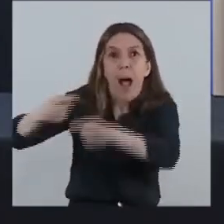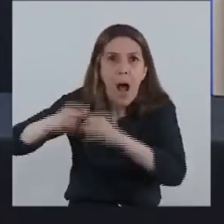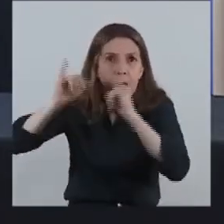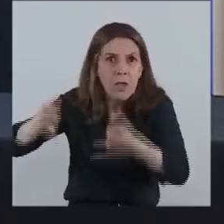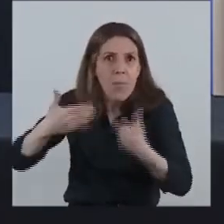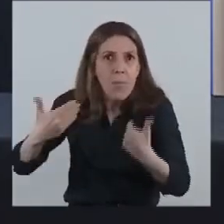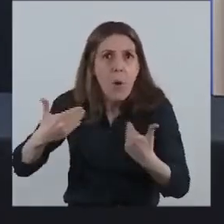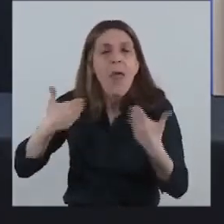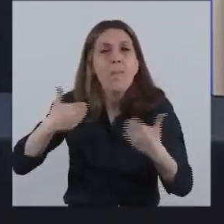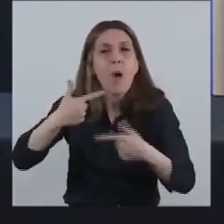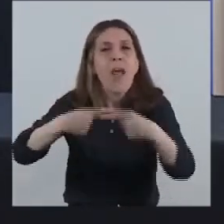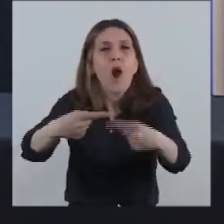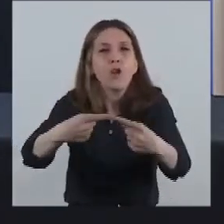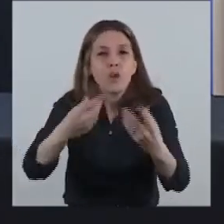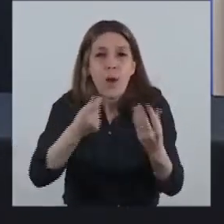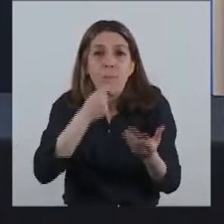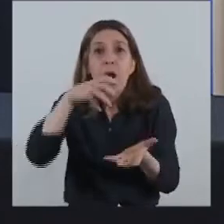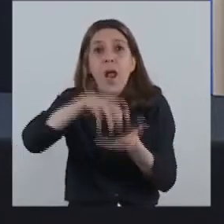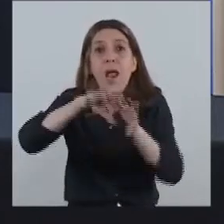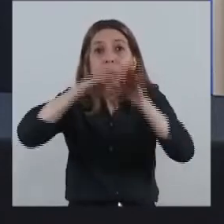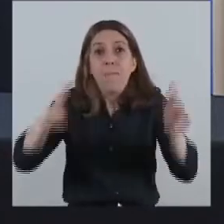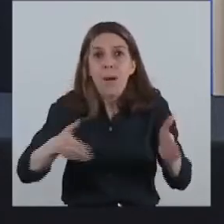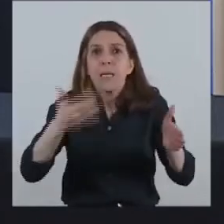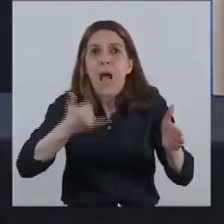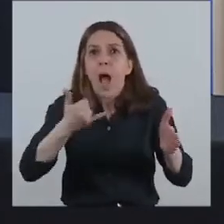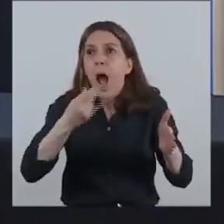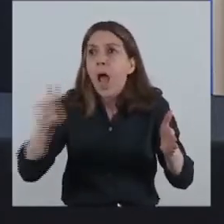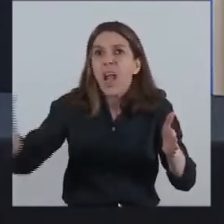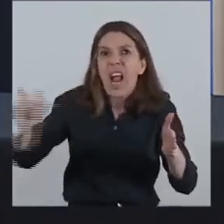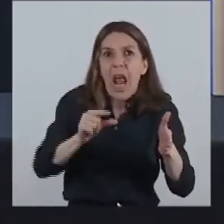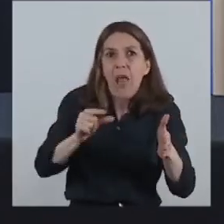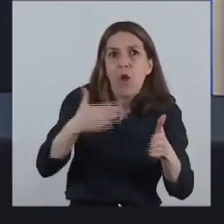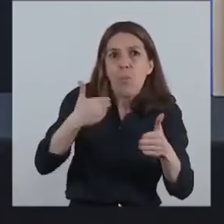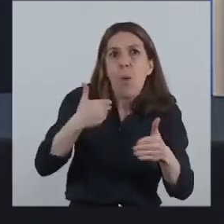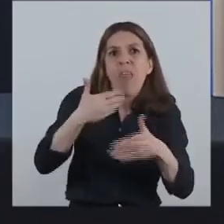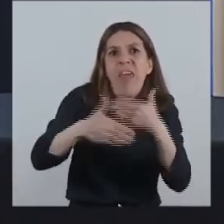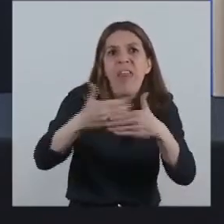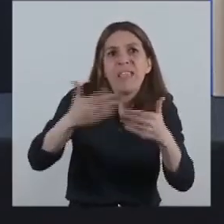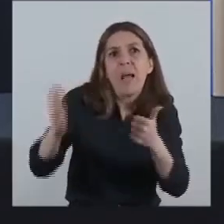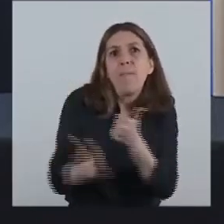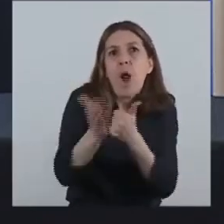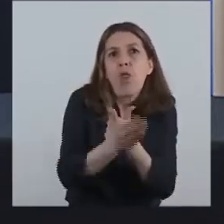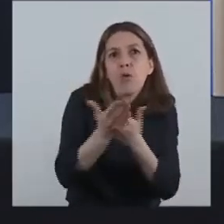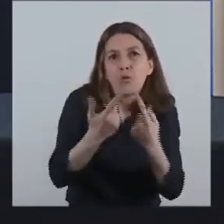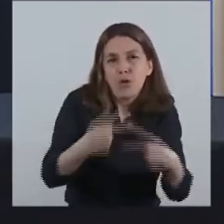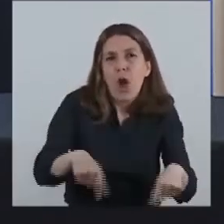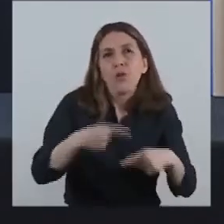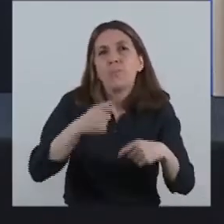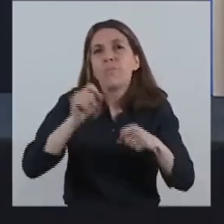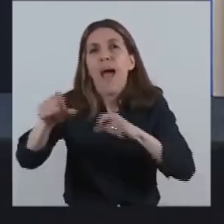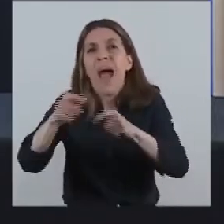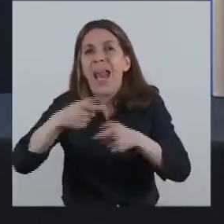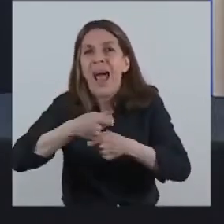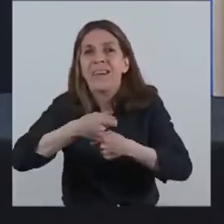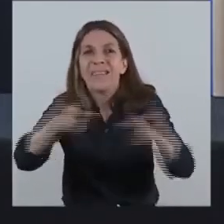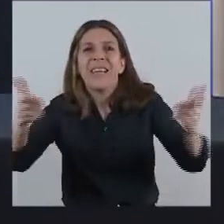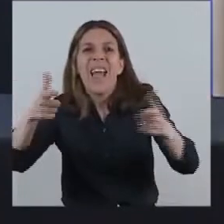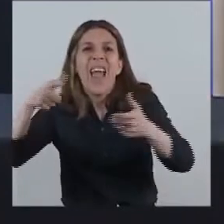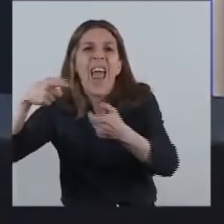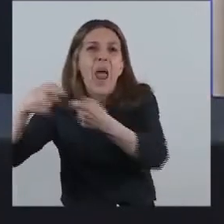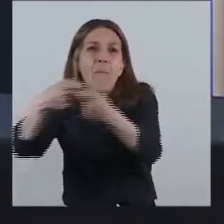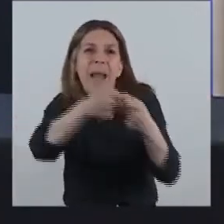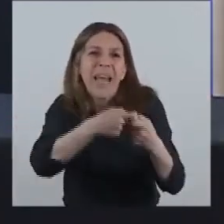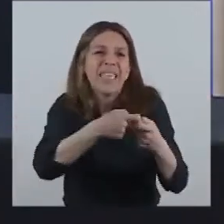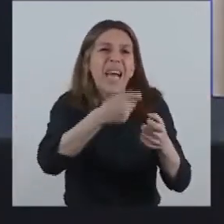continuar generando mejores condiciones de crédito para el desarrollo del sector productivo, para las empresas, para las pymes